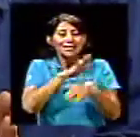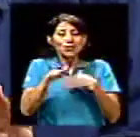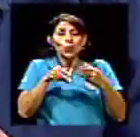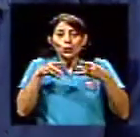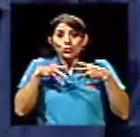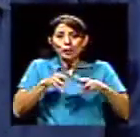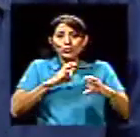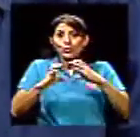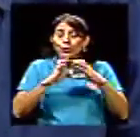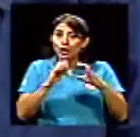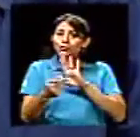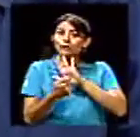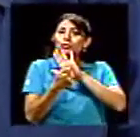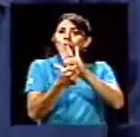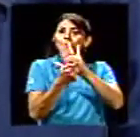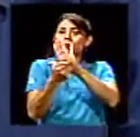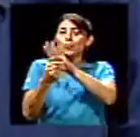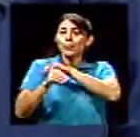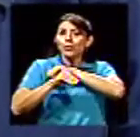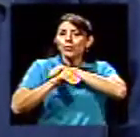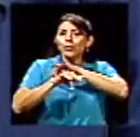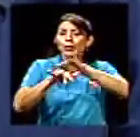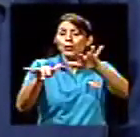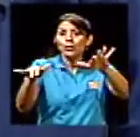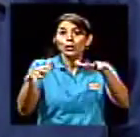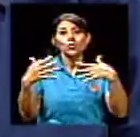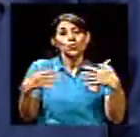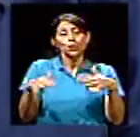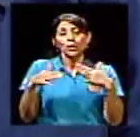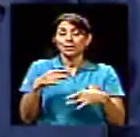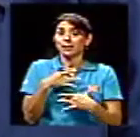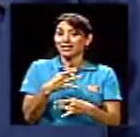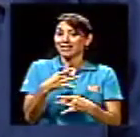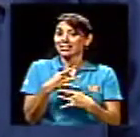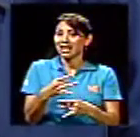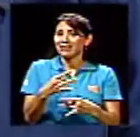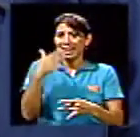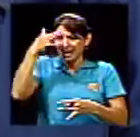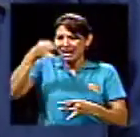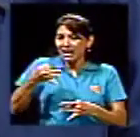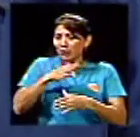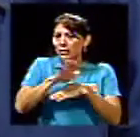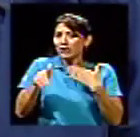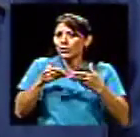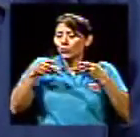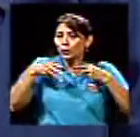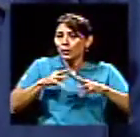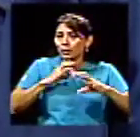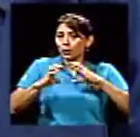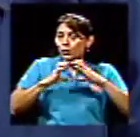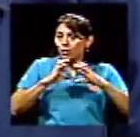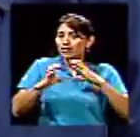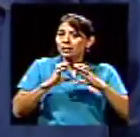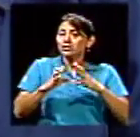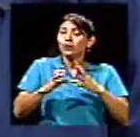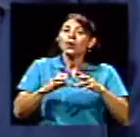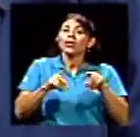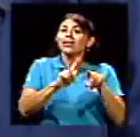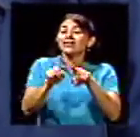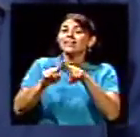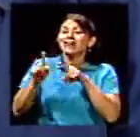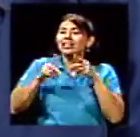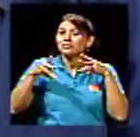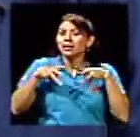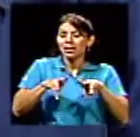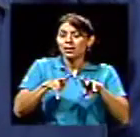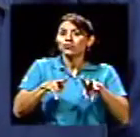modulitos de varias cosas, ¿verdad? Y entonces es bien interesante. Todos los medios creo que han sacado esos módulos por la parte de cada uno.